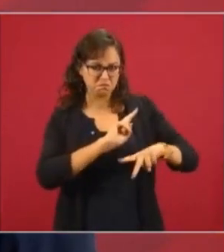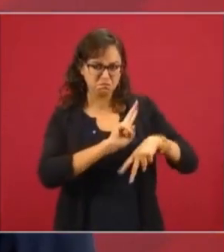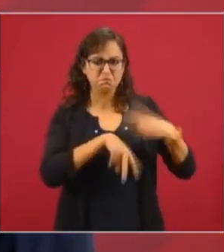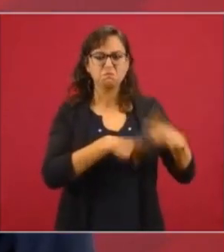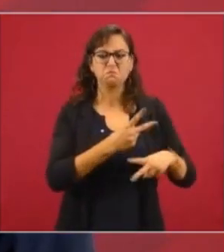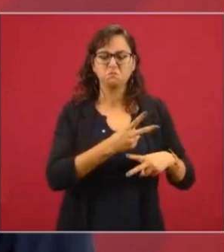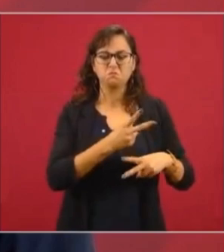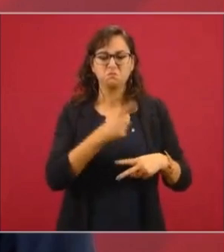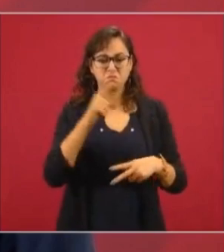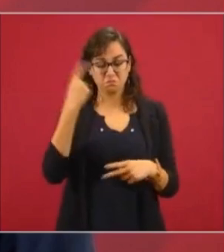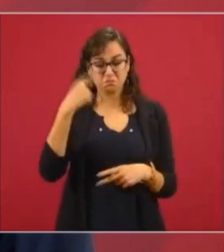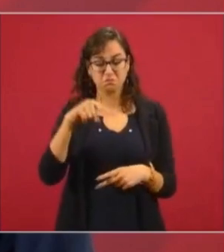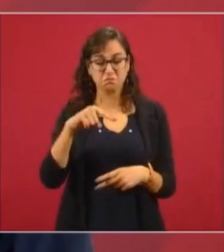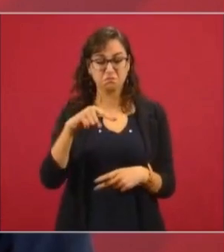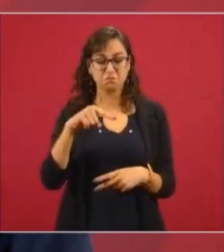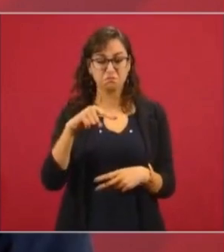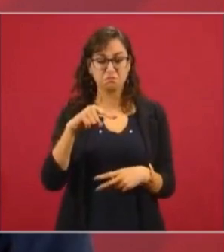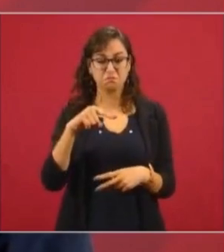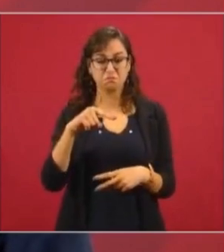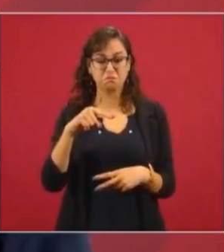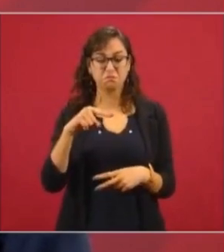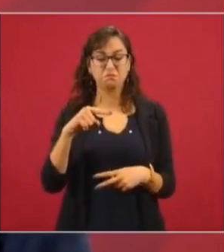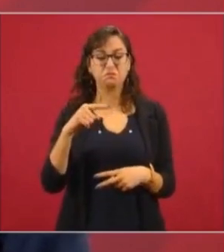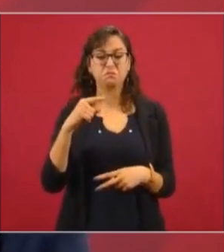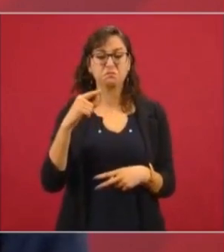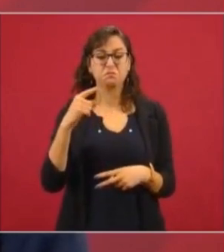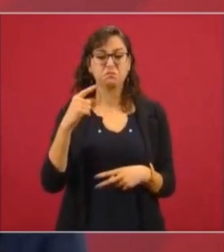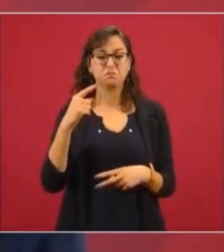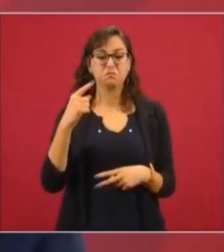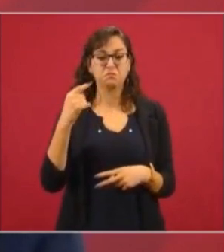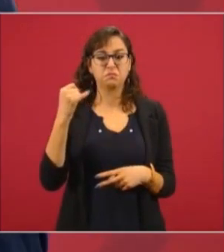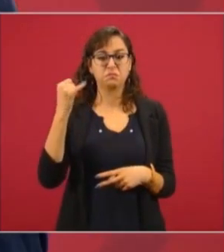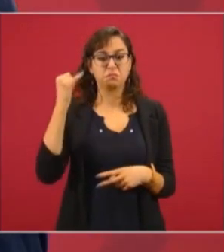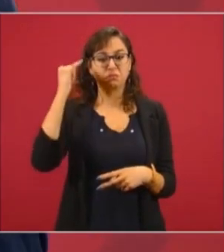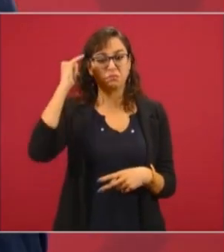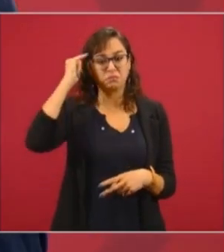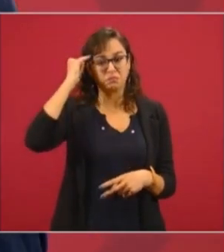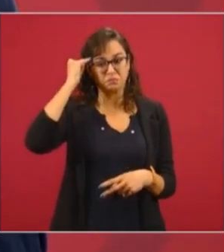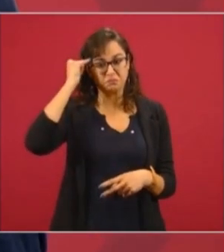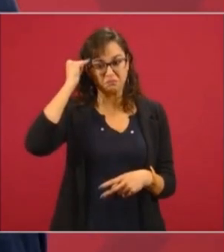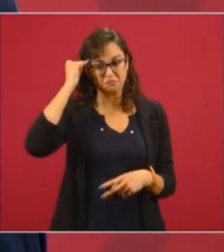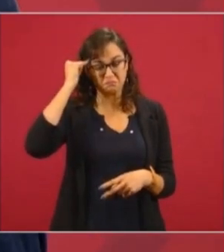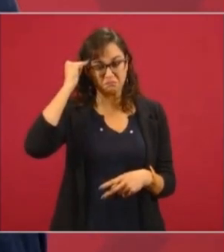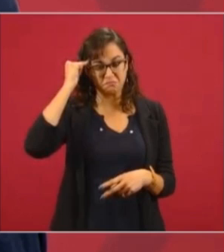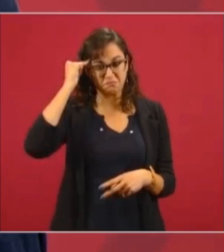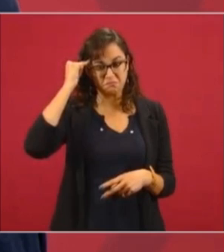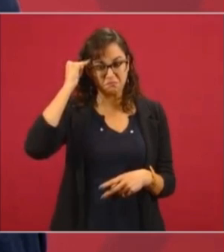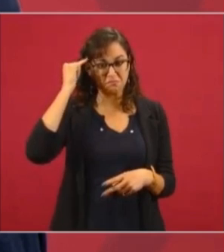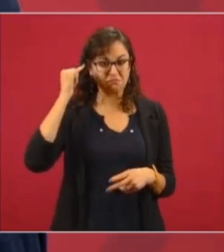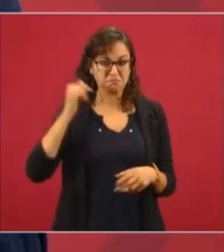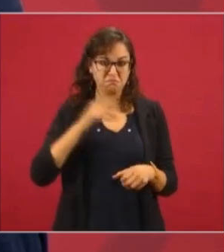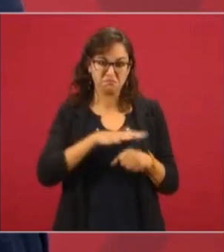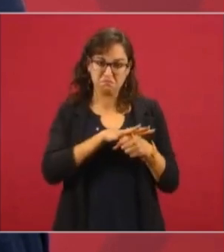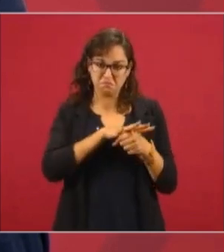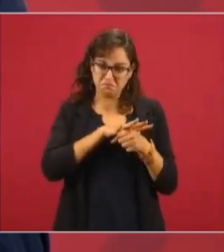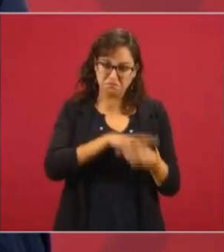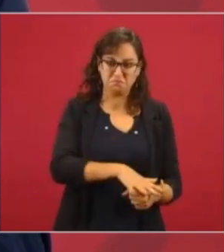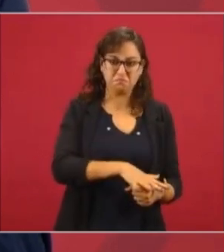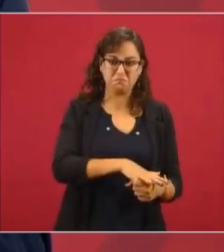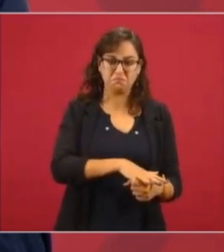misiones para someter a los pueblos